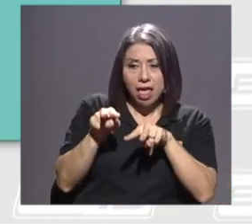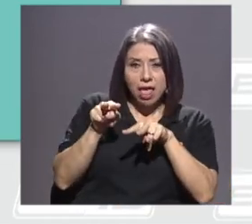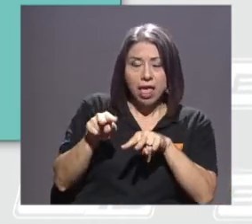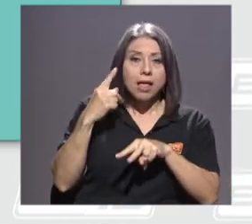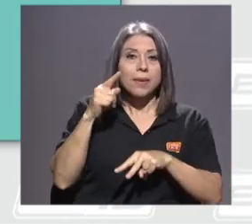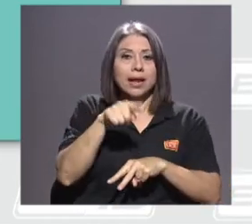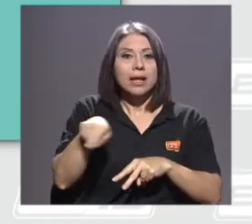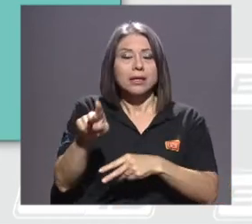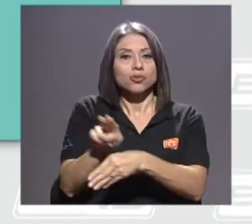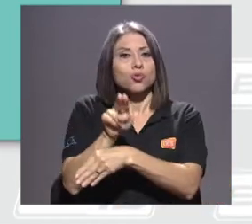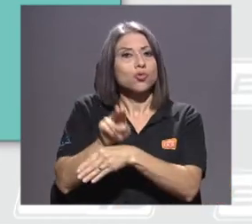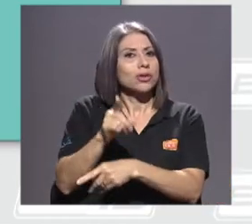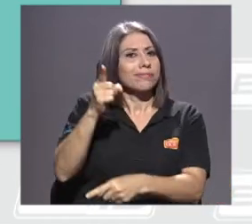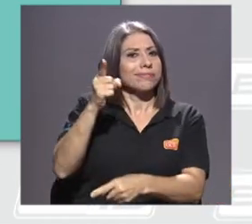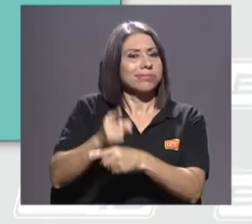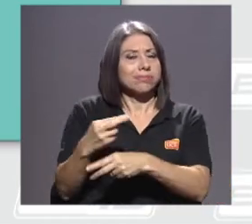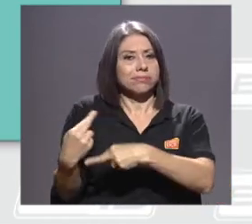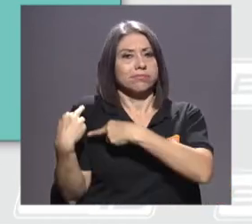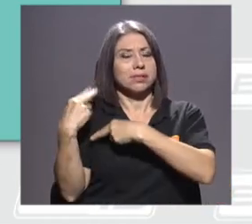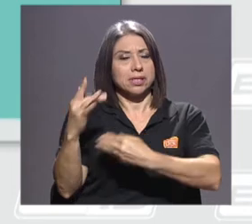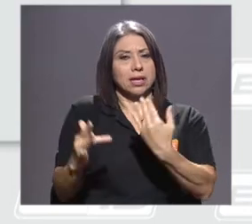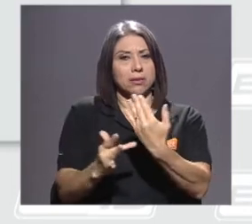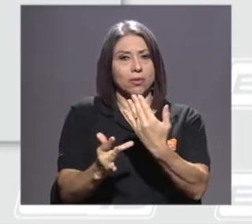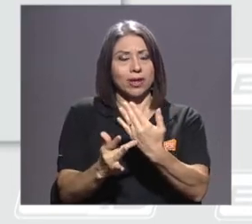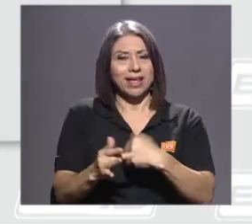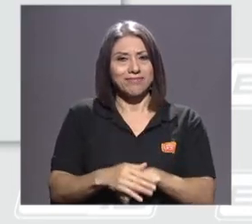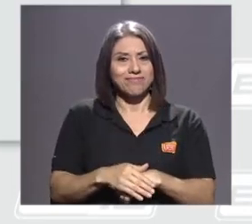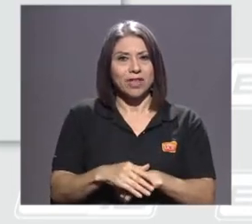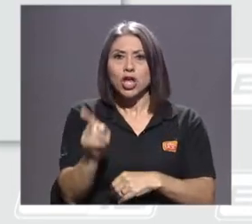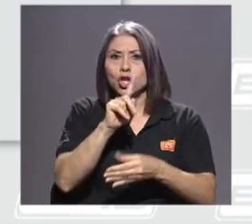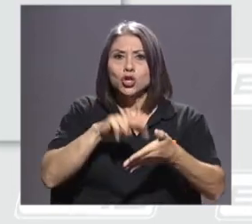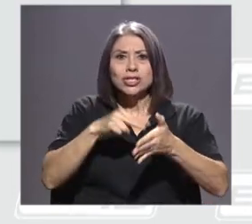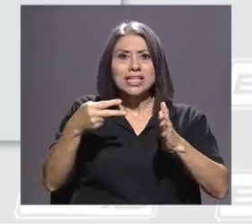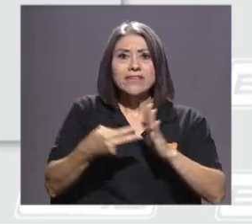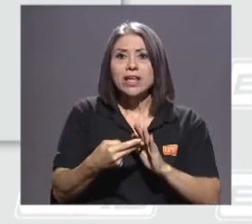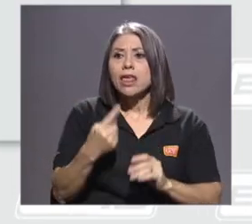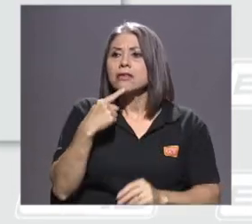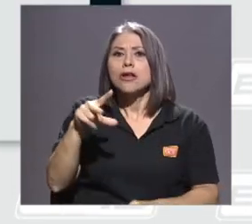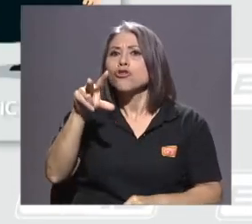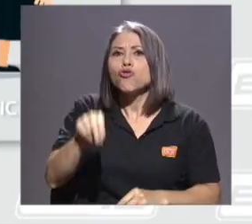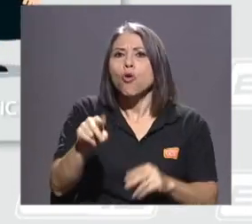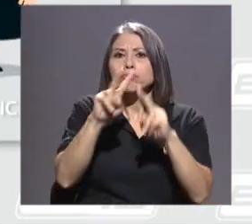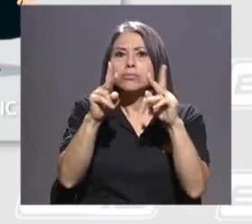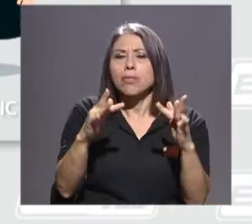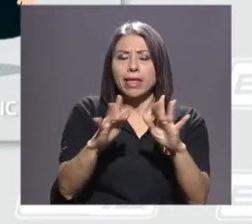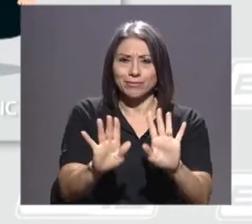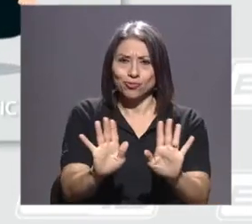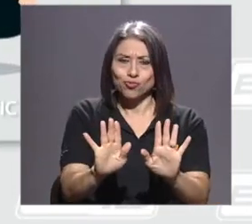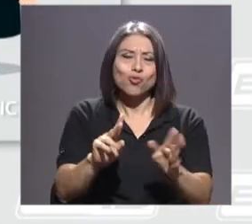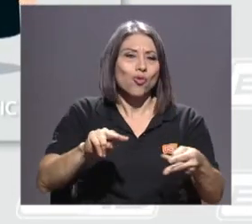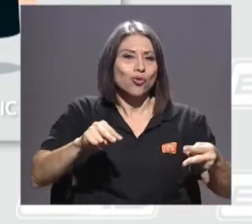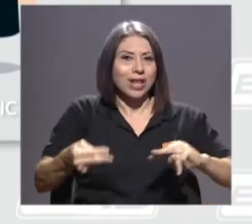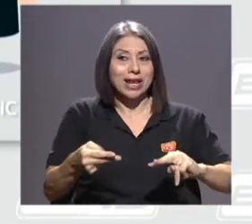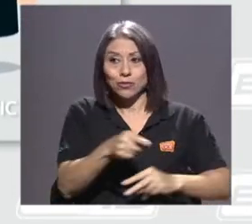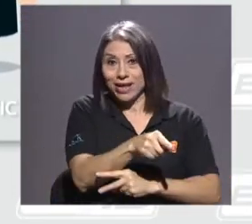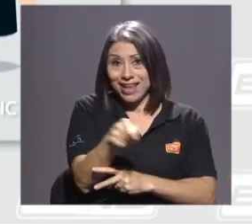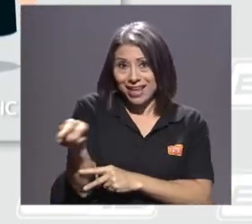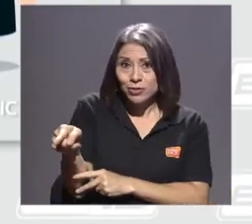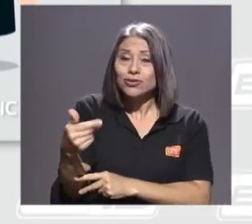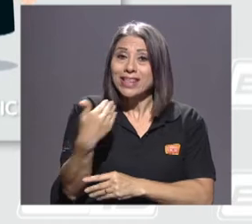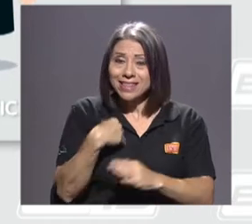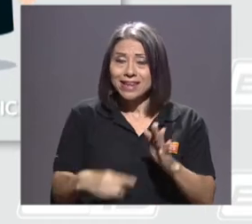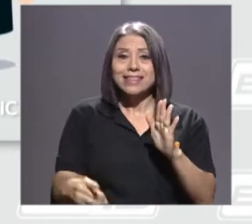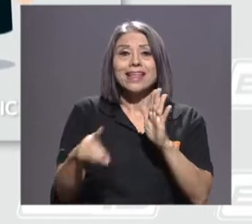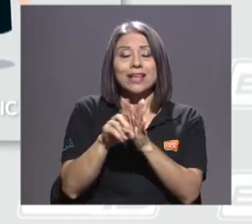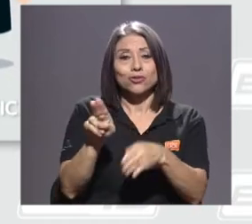hagan un uso adecuado y responsable de la tecnología. No se trata de negarles el acceso, por el contrario, ellas y ellos tienen